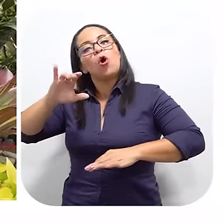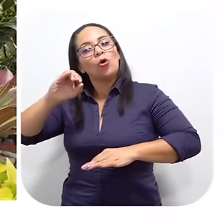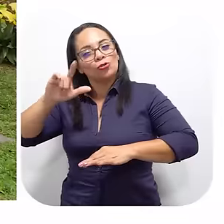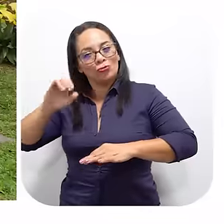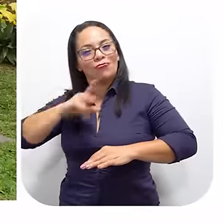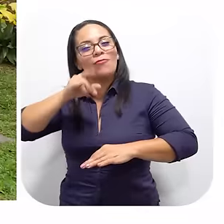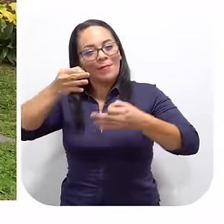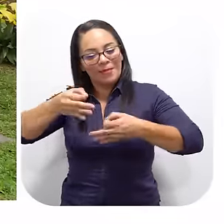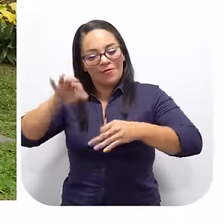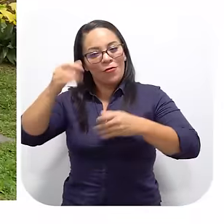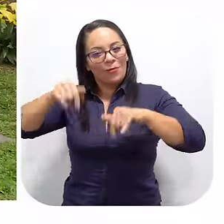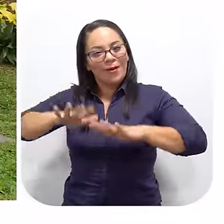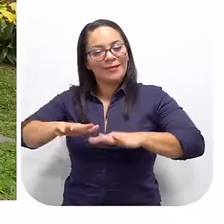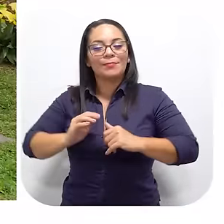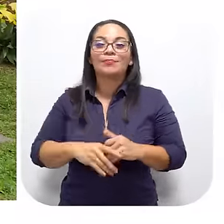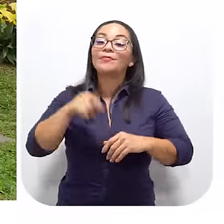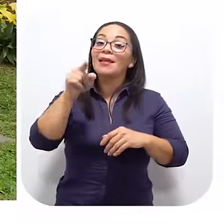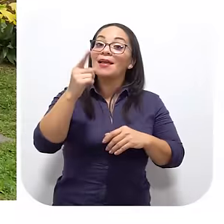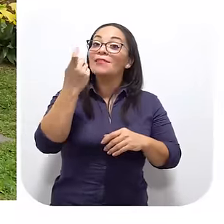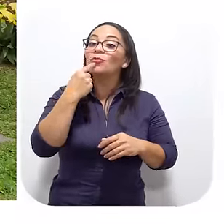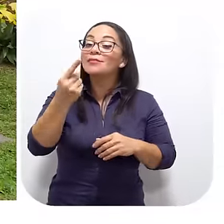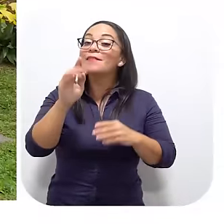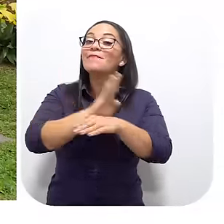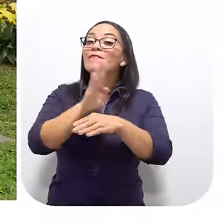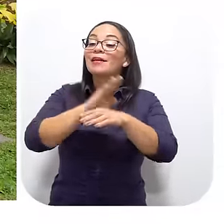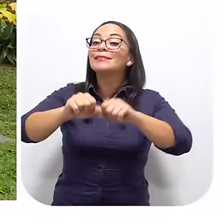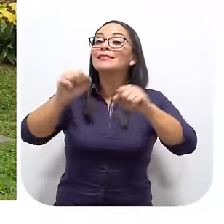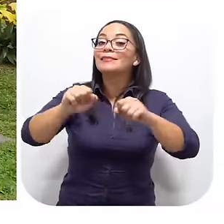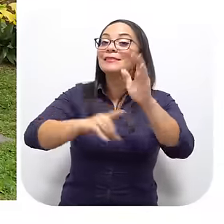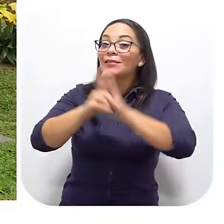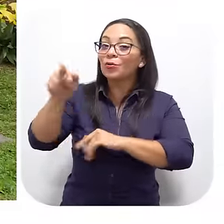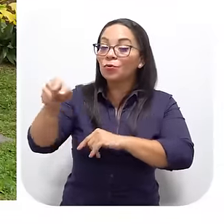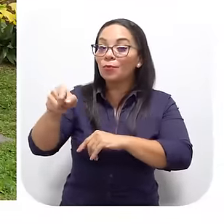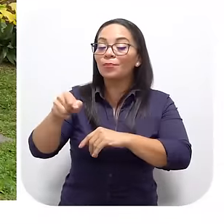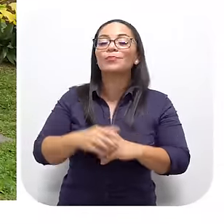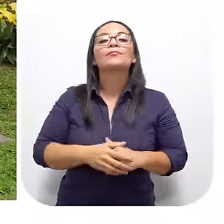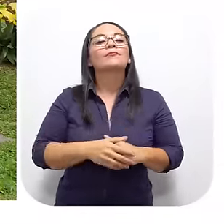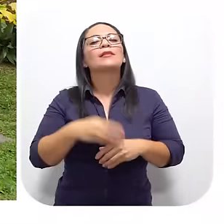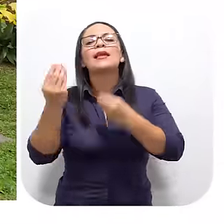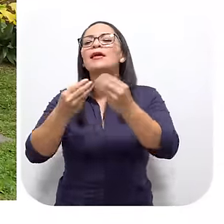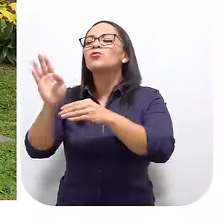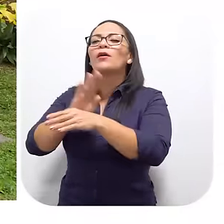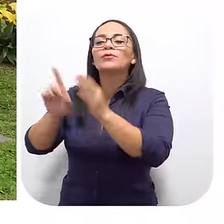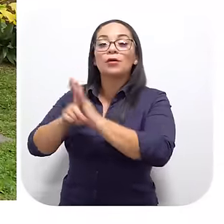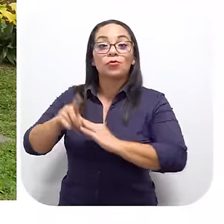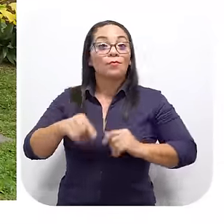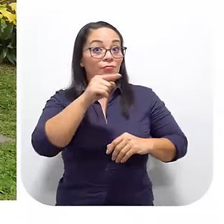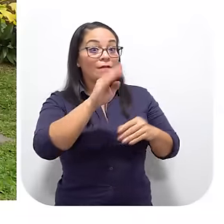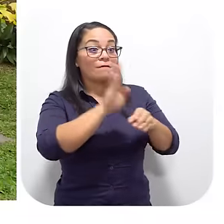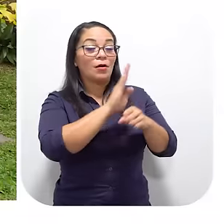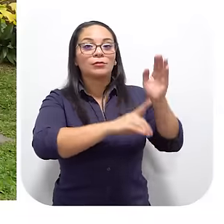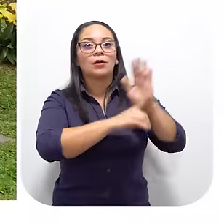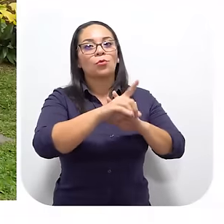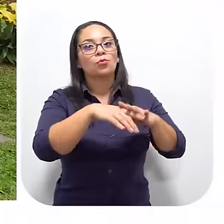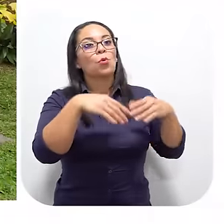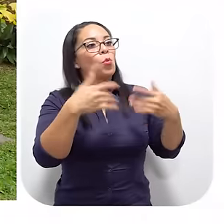La verdadera Manera de ser Pero ahí le faltó El sistema Banca de Desarrollo ¿Qué hizo El sistema Banca El INAMO ¿Qué hizo De la Banca de Desarrollo?